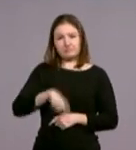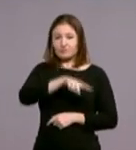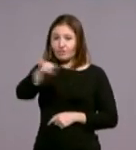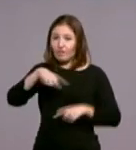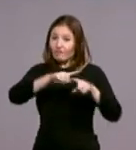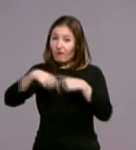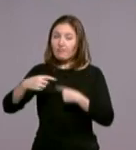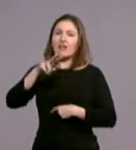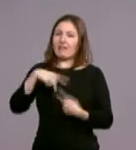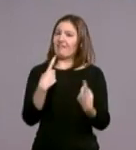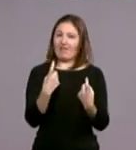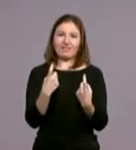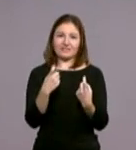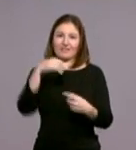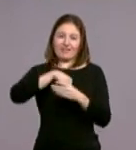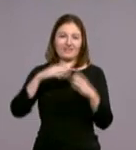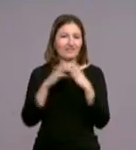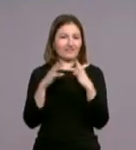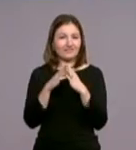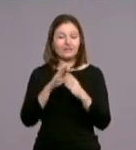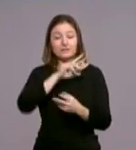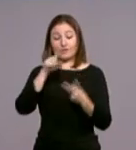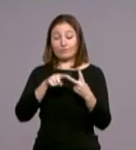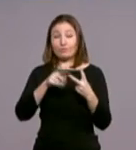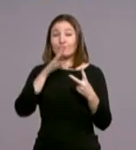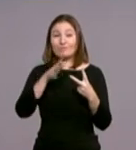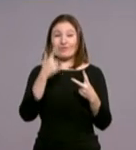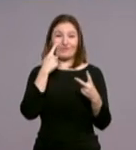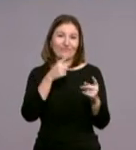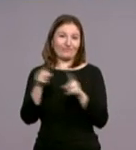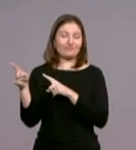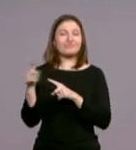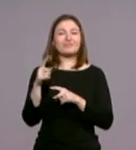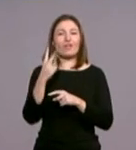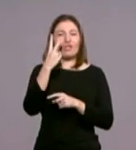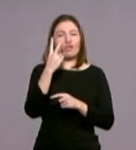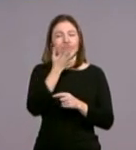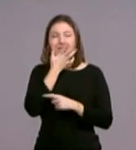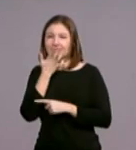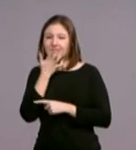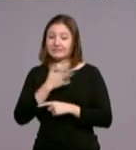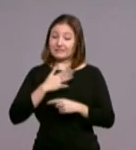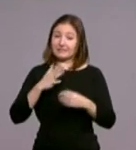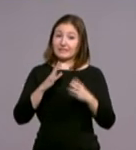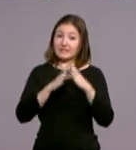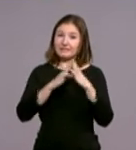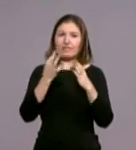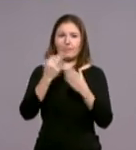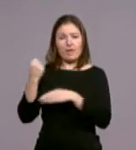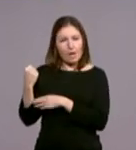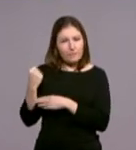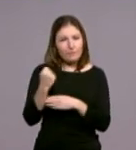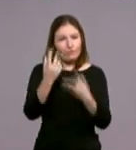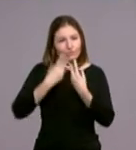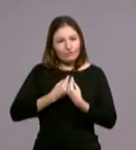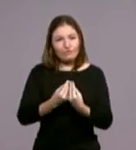doméstica. En segundo lugar, porque como han recordado los dos sínodos que hemos tenido la familia, la iglesia quiere, tiene que acompañar a la familia,